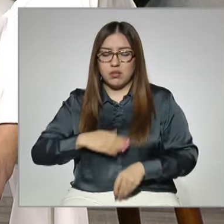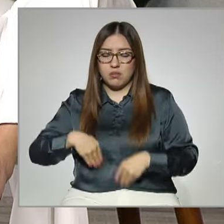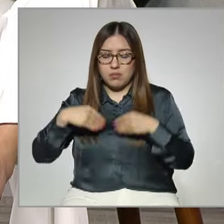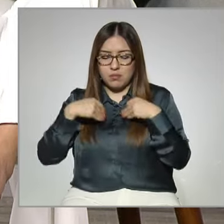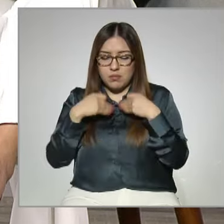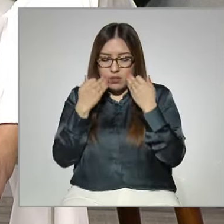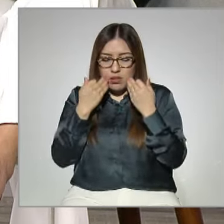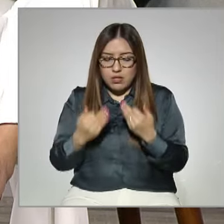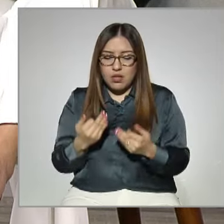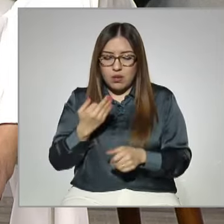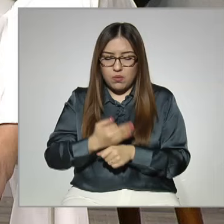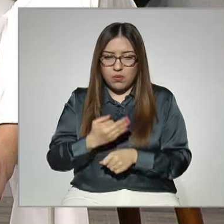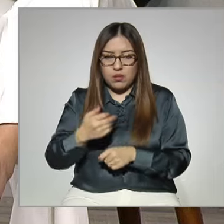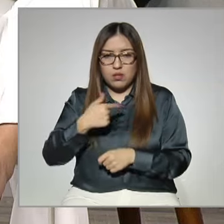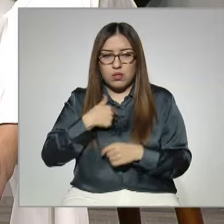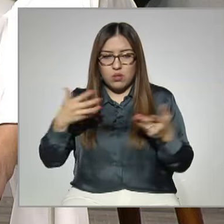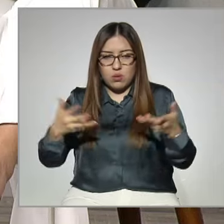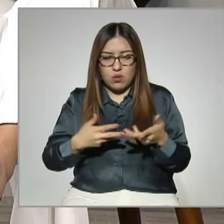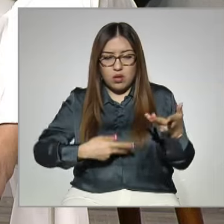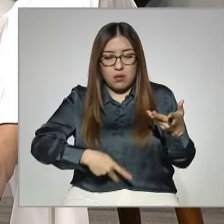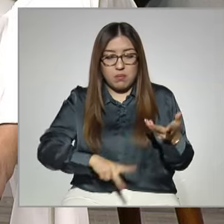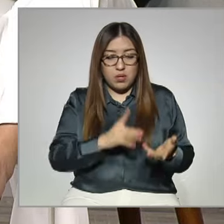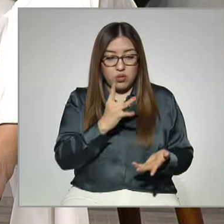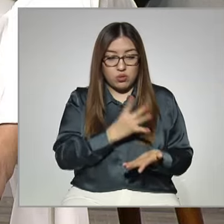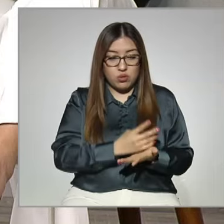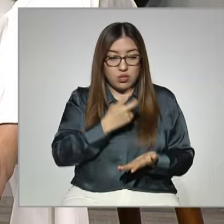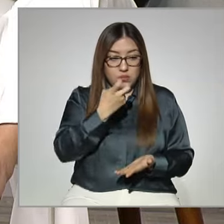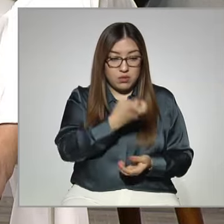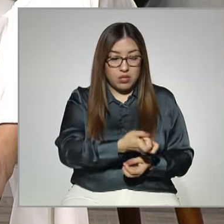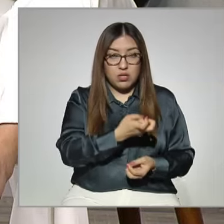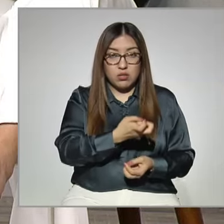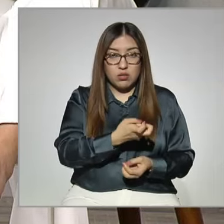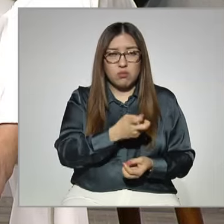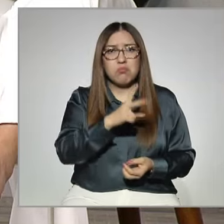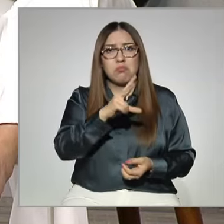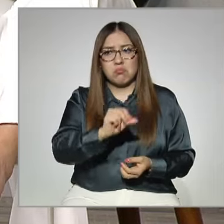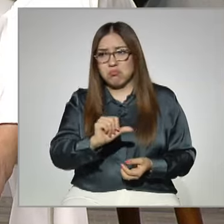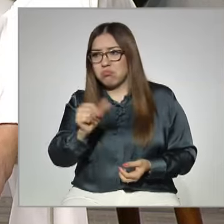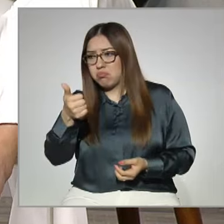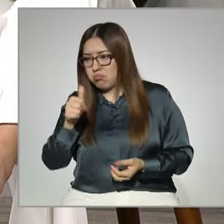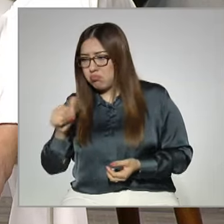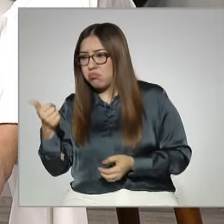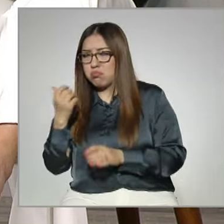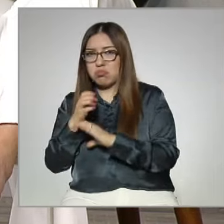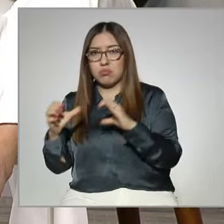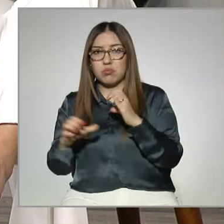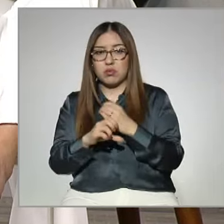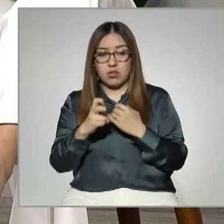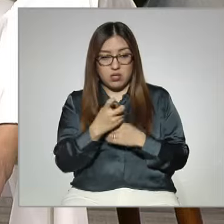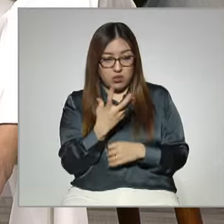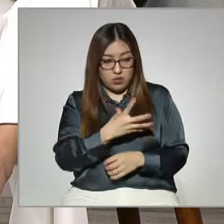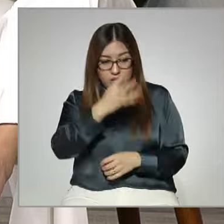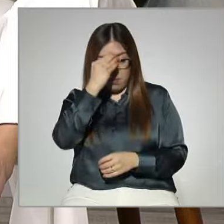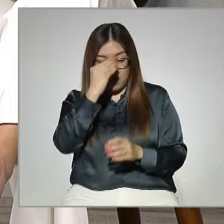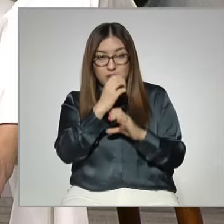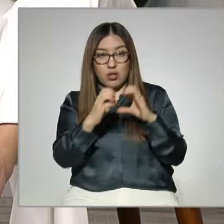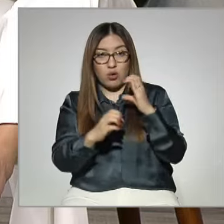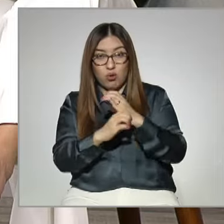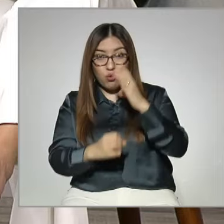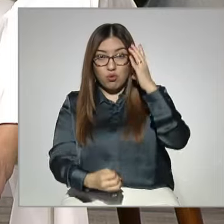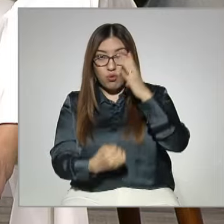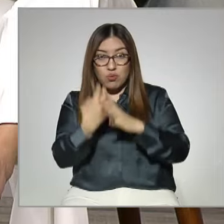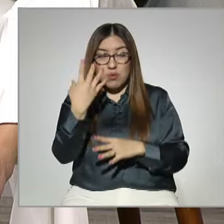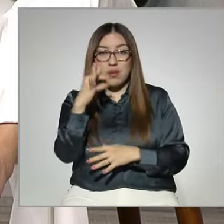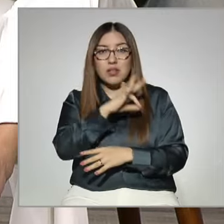estoy haciendo, pero no es la única posibilidad. Y entonces, la adquisición de ese nuevo saber me puede permitir